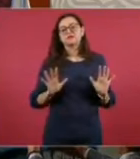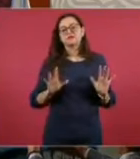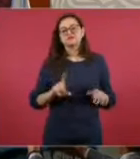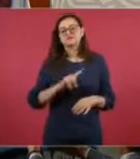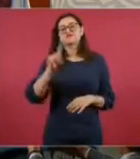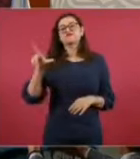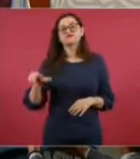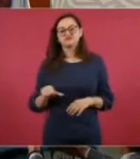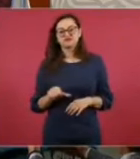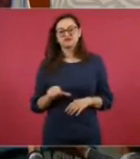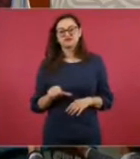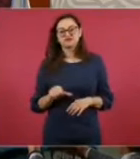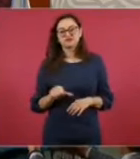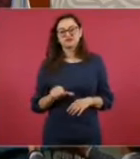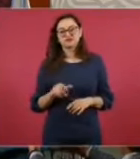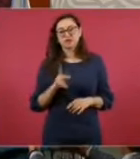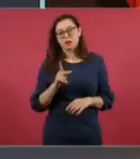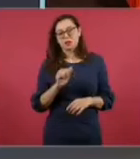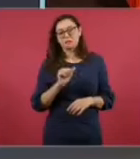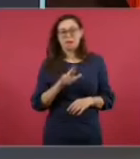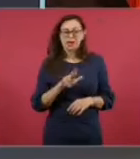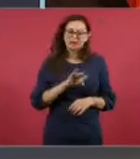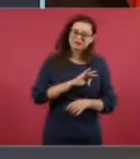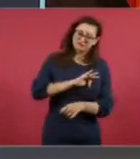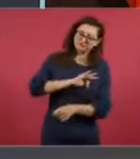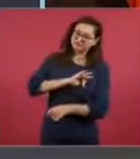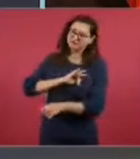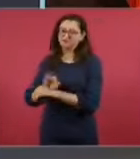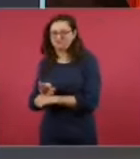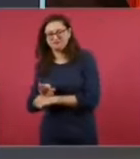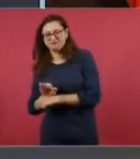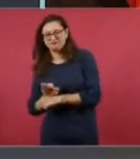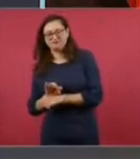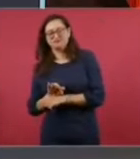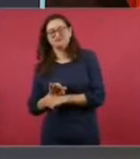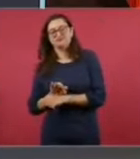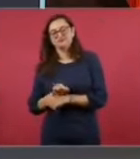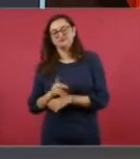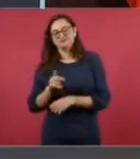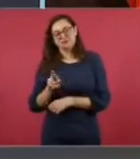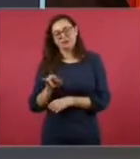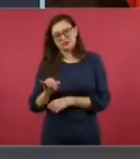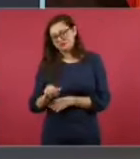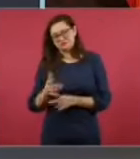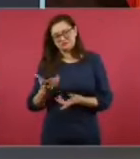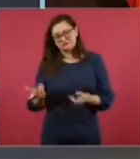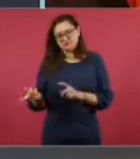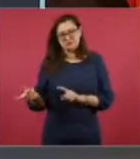el PAN le ayudó al PRI cuando el licenciado Peña Nieto.